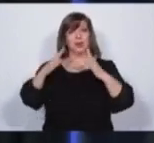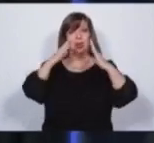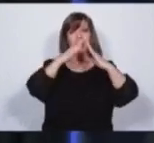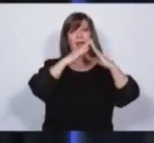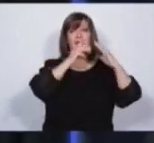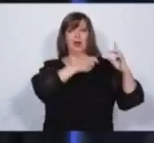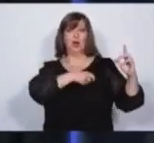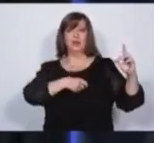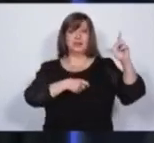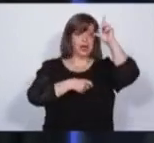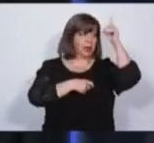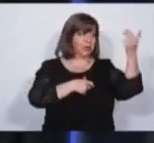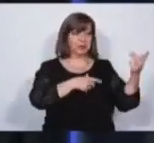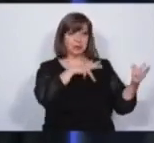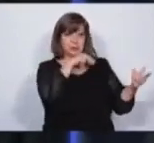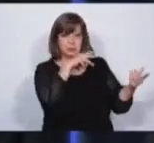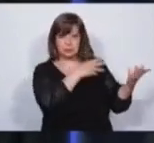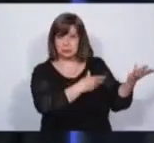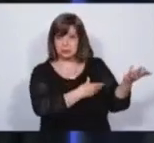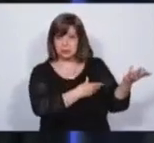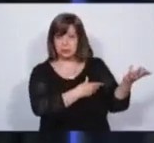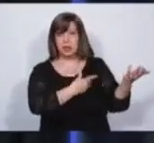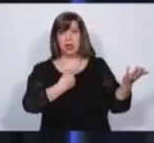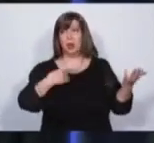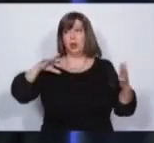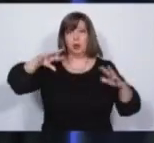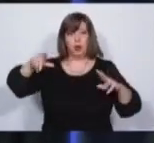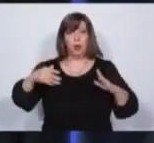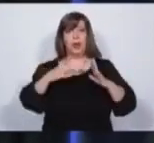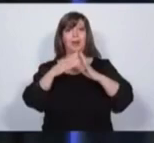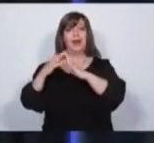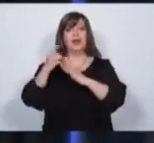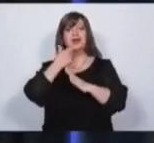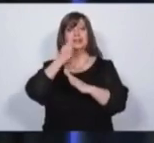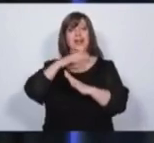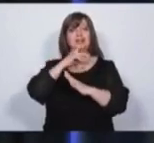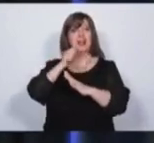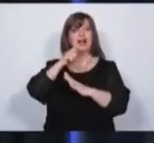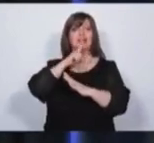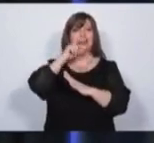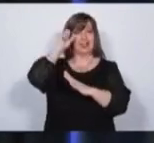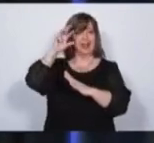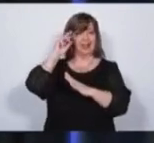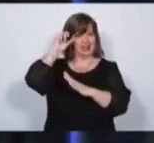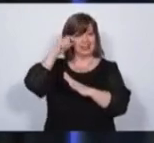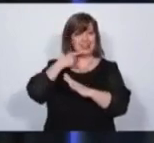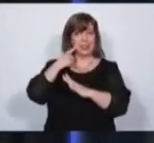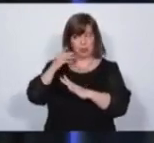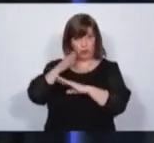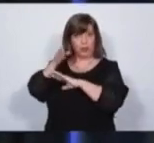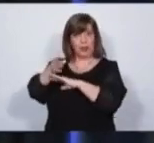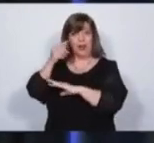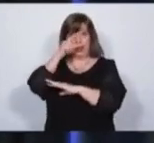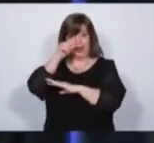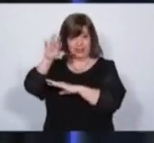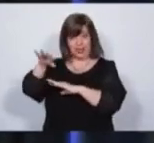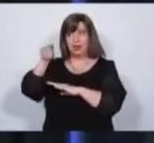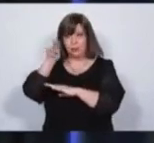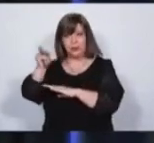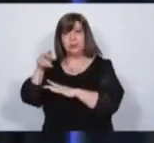no hay personal? ¿Cómo puede ser que ante los saqueos en el barrio Santa Teresita, donde yo sí estuve, los